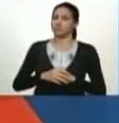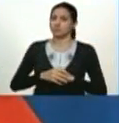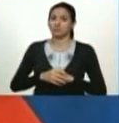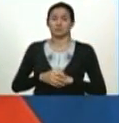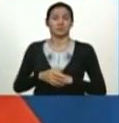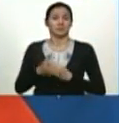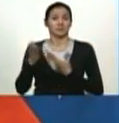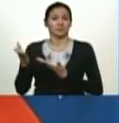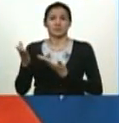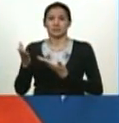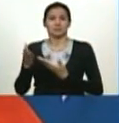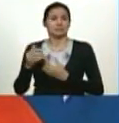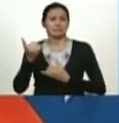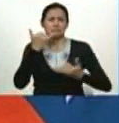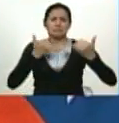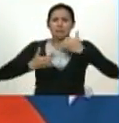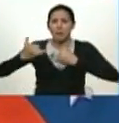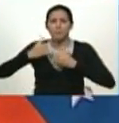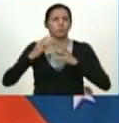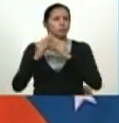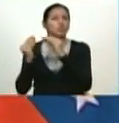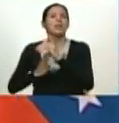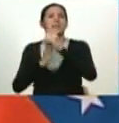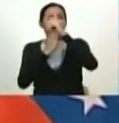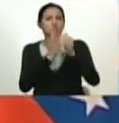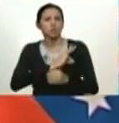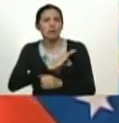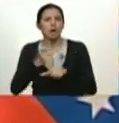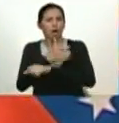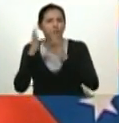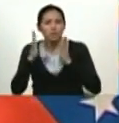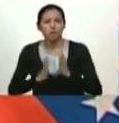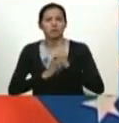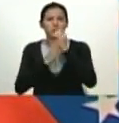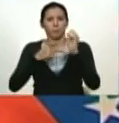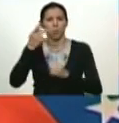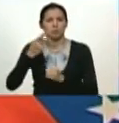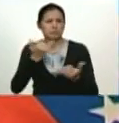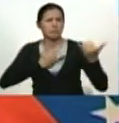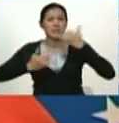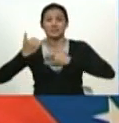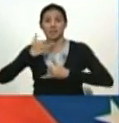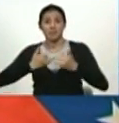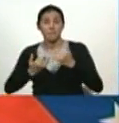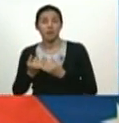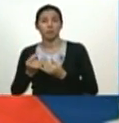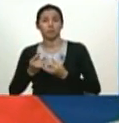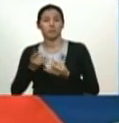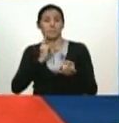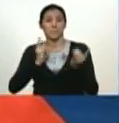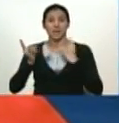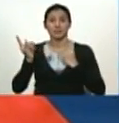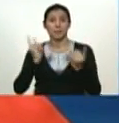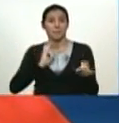de todo el país, de dirigentes sociales, gobernadores, dirigentes políticos, diputados del bloque de la patria,